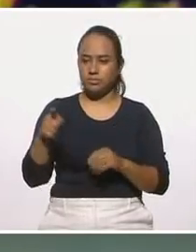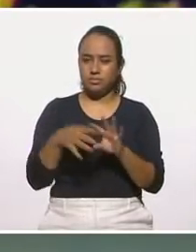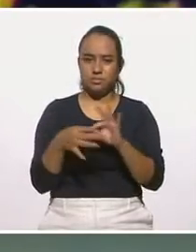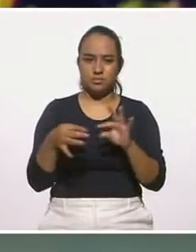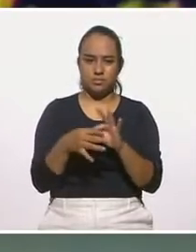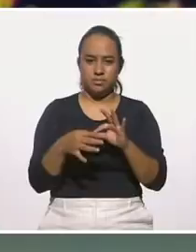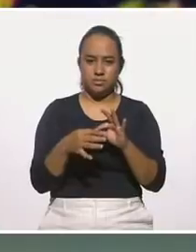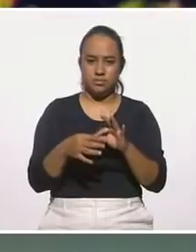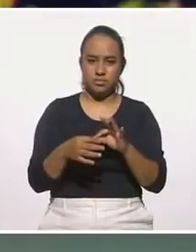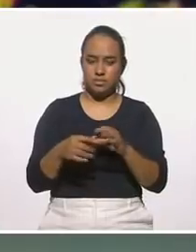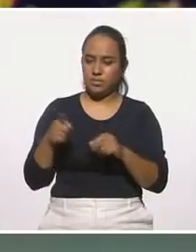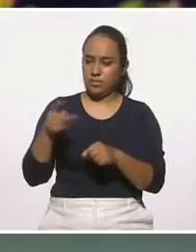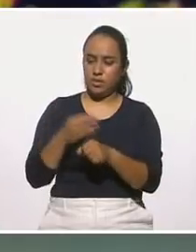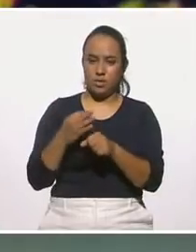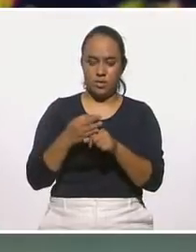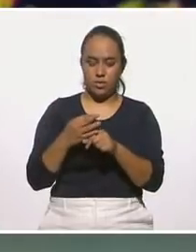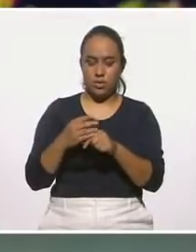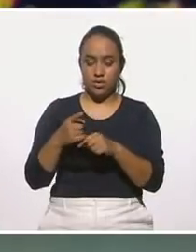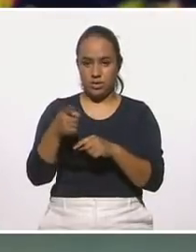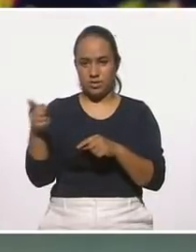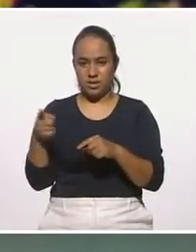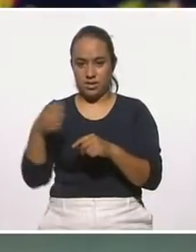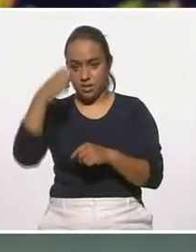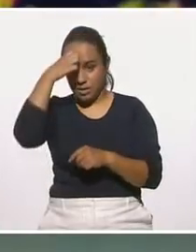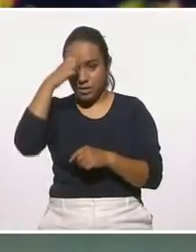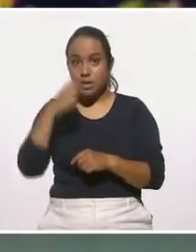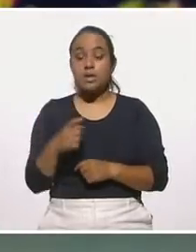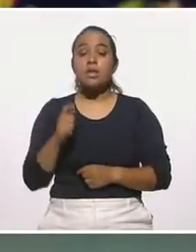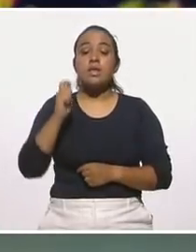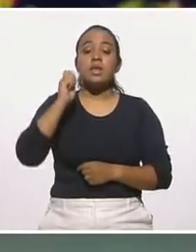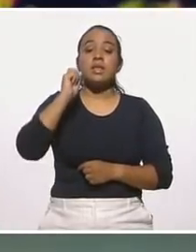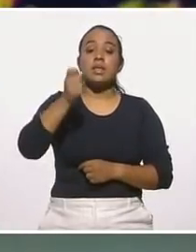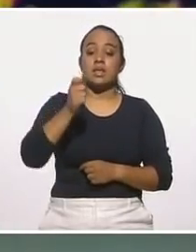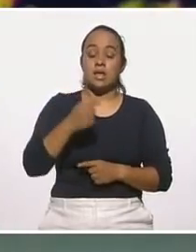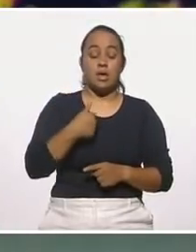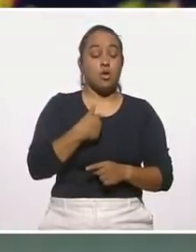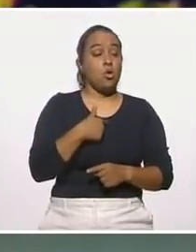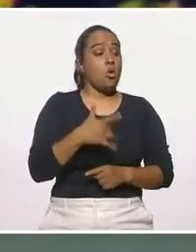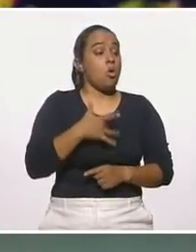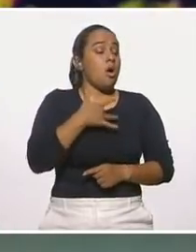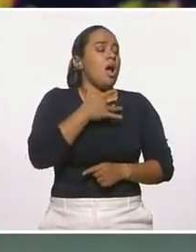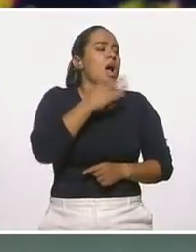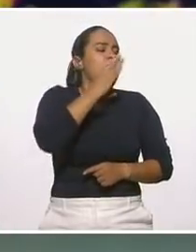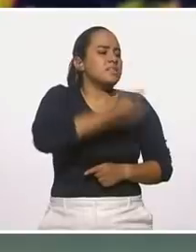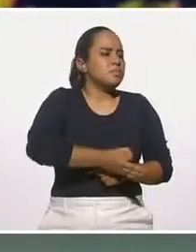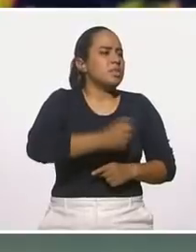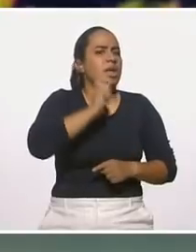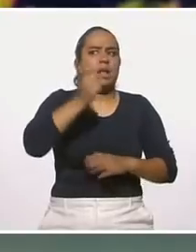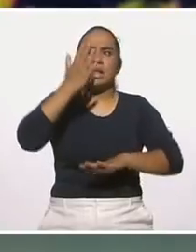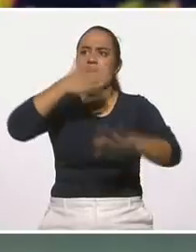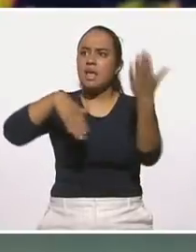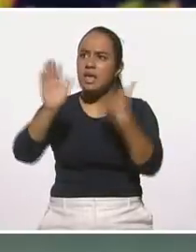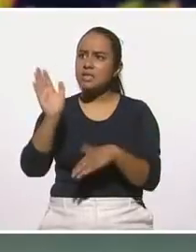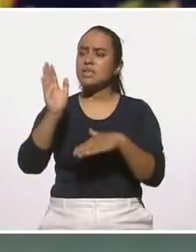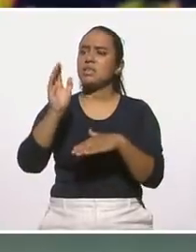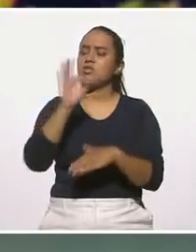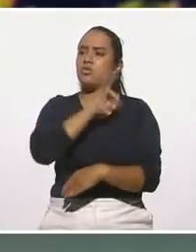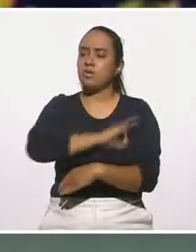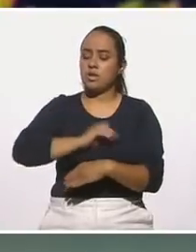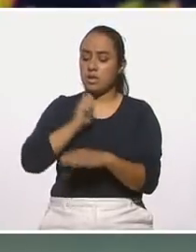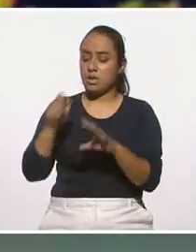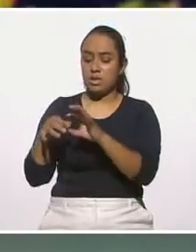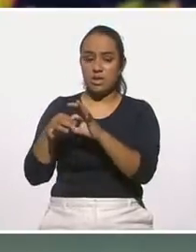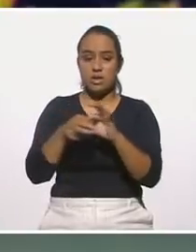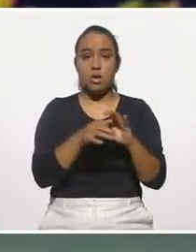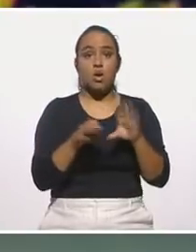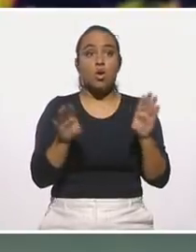comparte el panel, tenemos que desmitificar el tema de que la resiliencia, el éxito, la felicidad, van orientados a